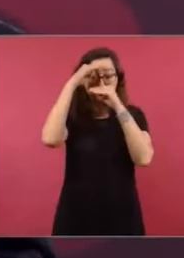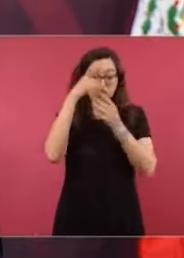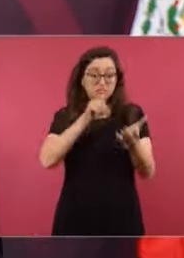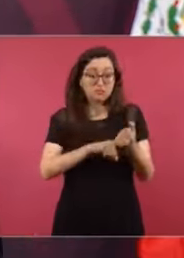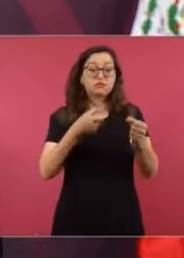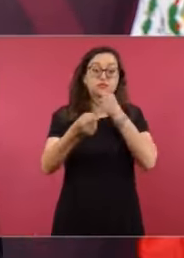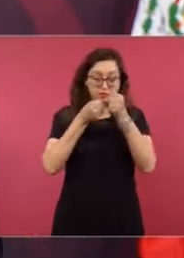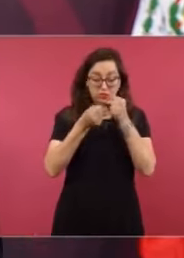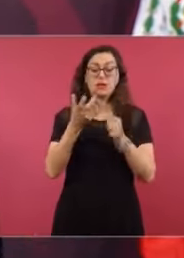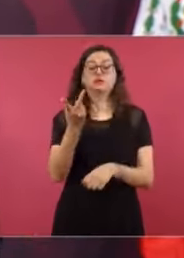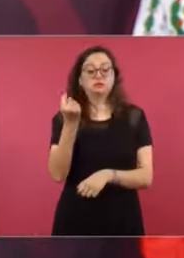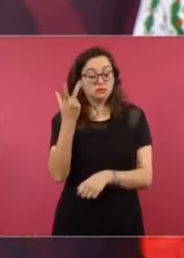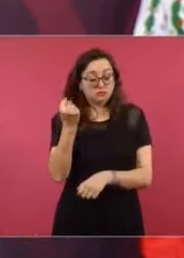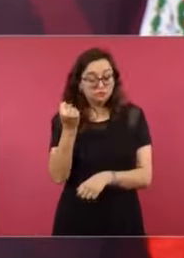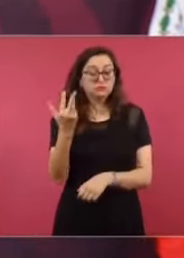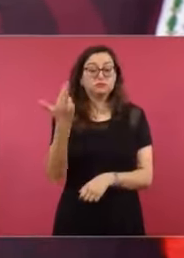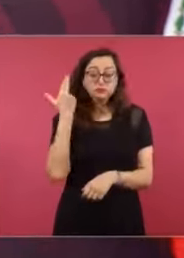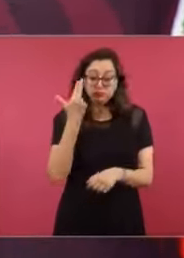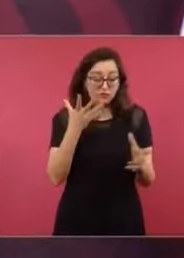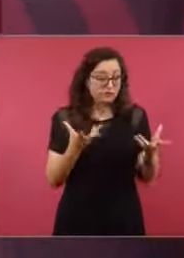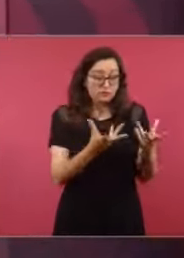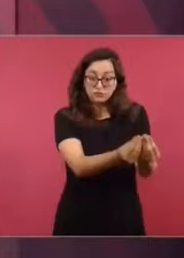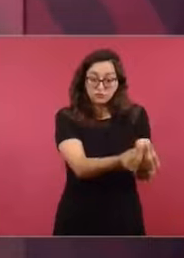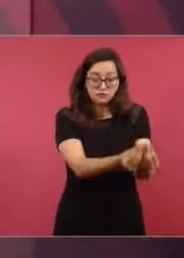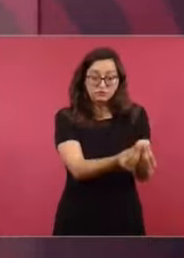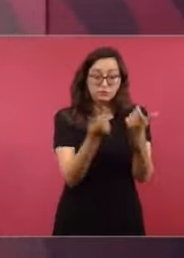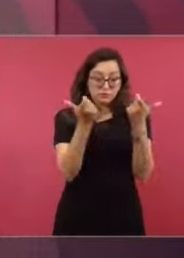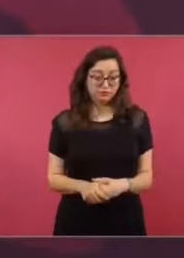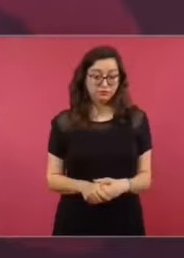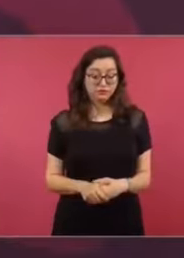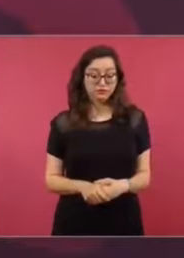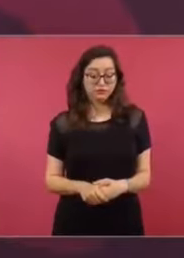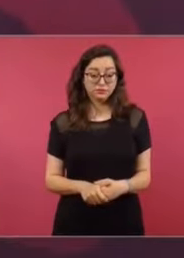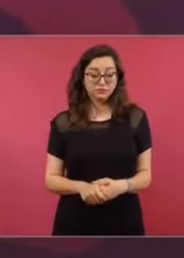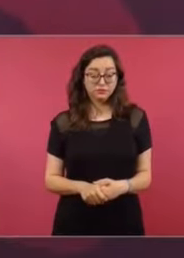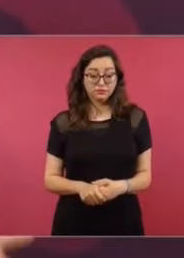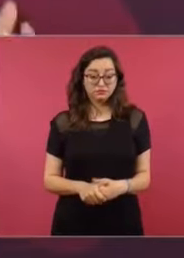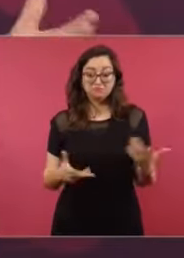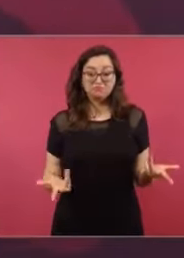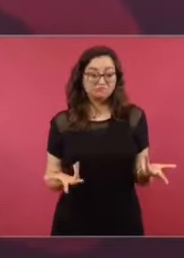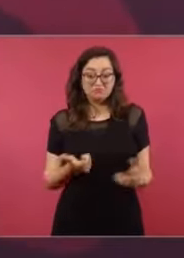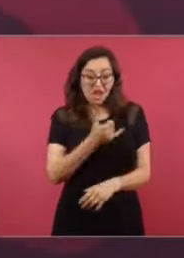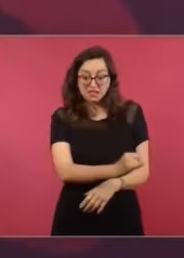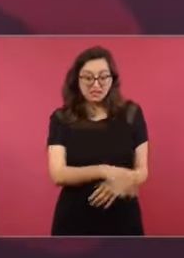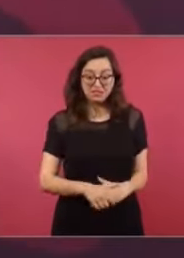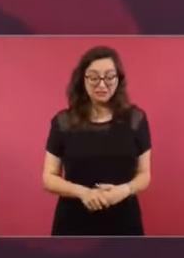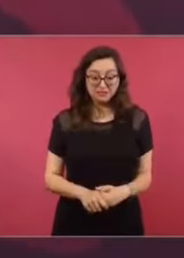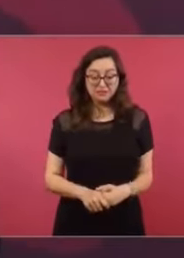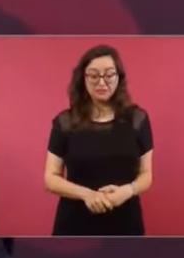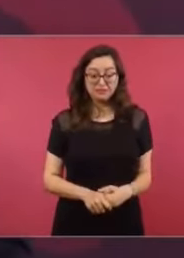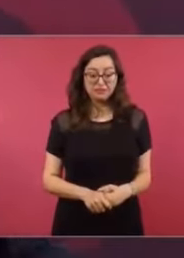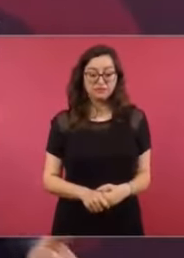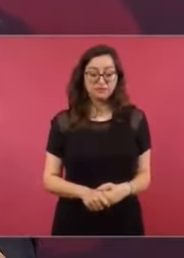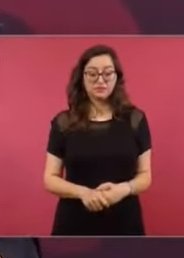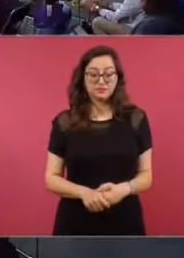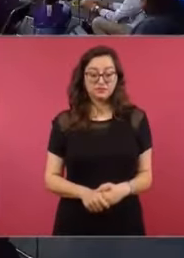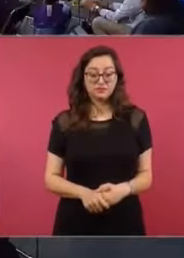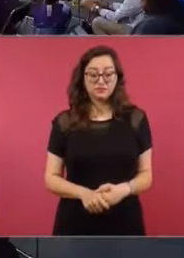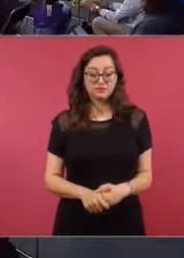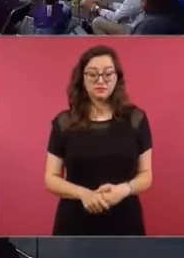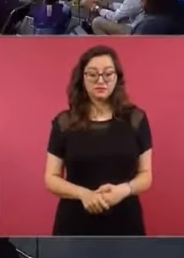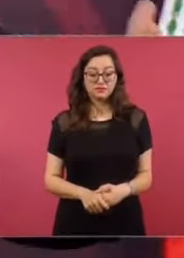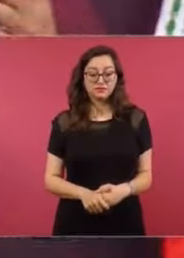y están de por medio intereses económicos, eso es lo que prevalece,